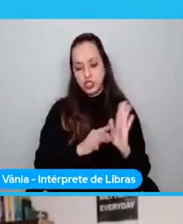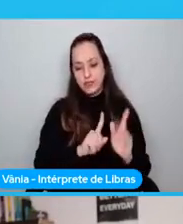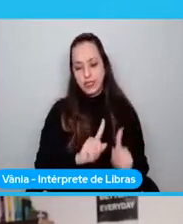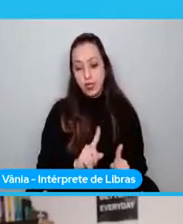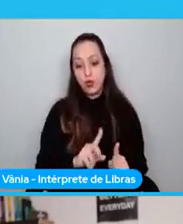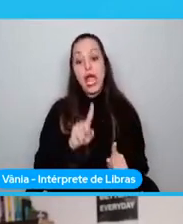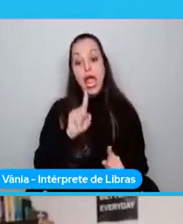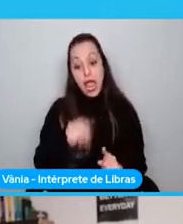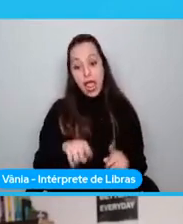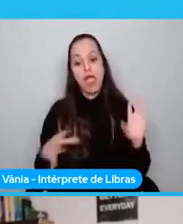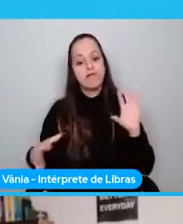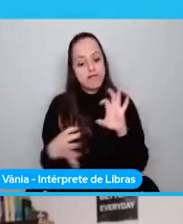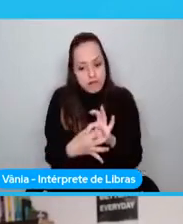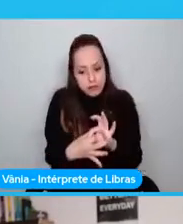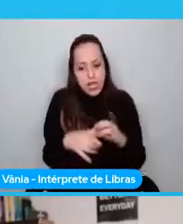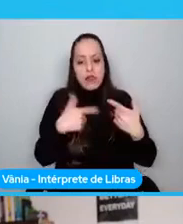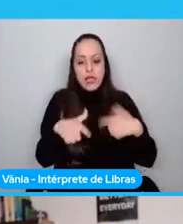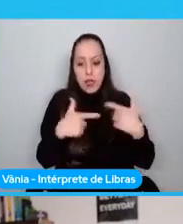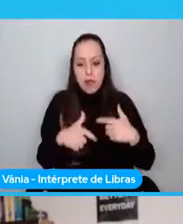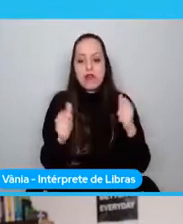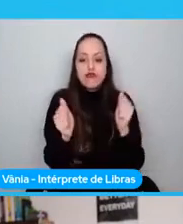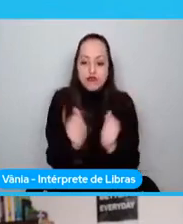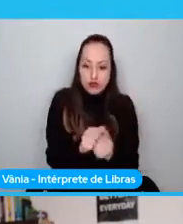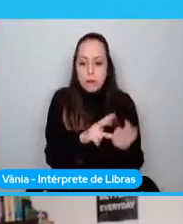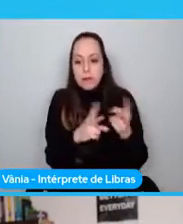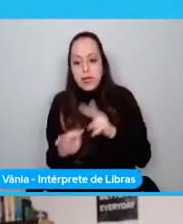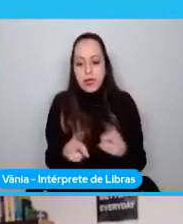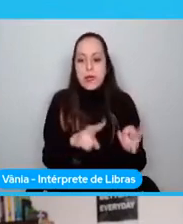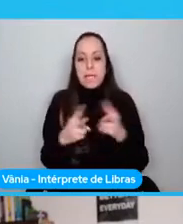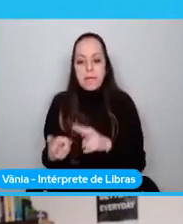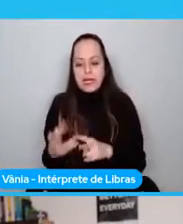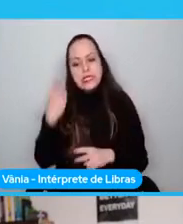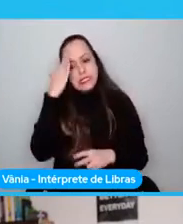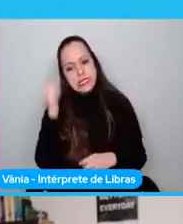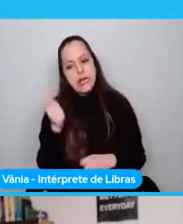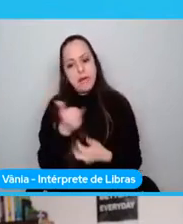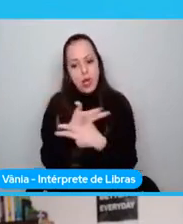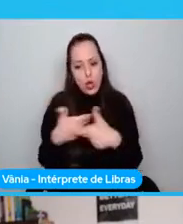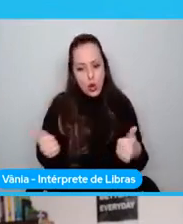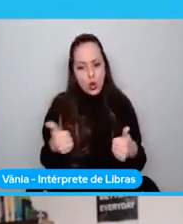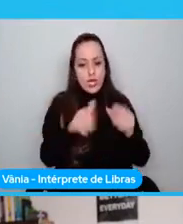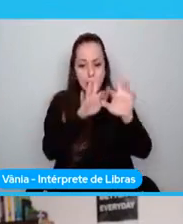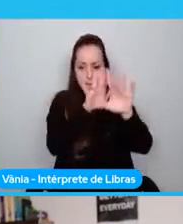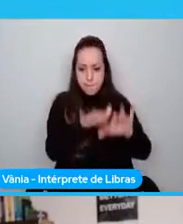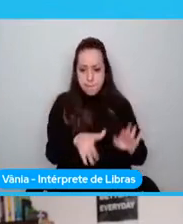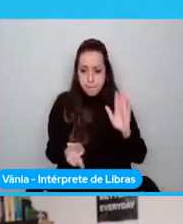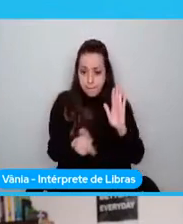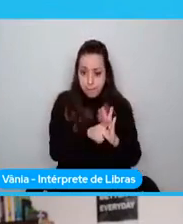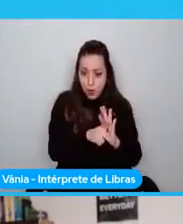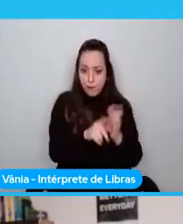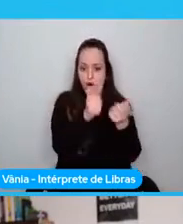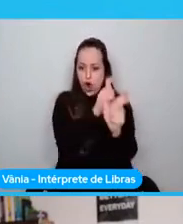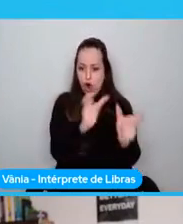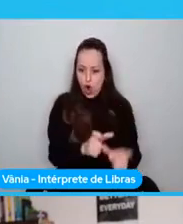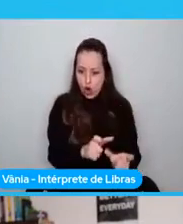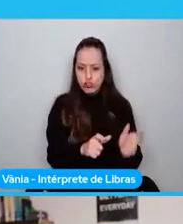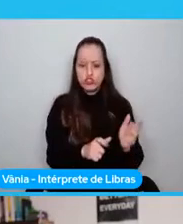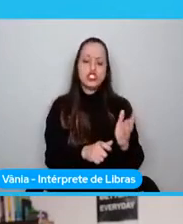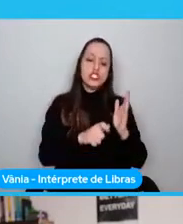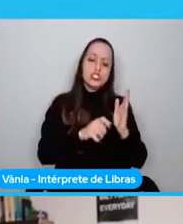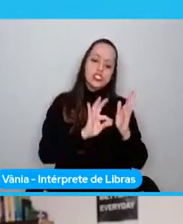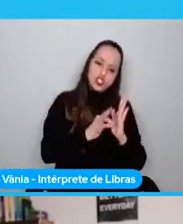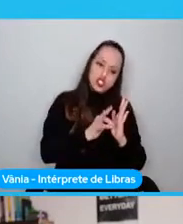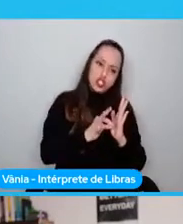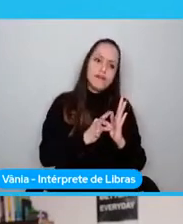JavaScript en las cosas que entiende que JavaScript lo hace mejor y WebAssembly no es una página web. WebAssembly es